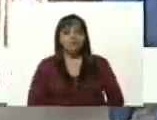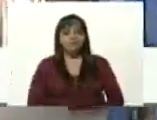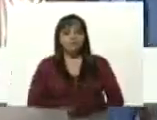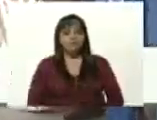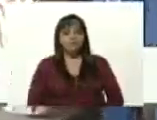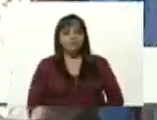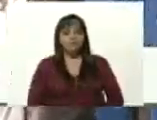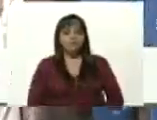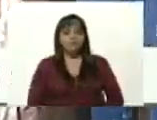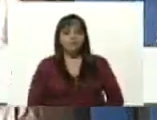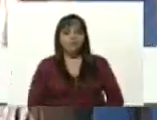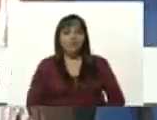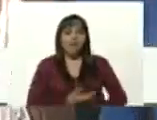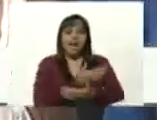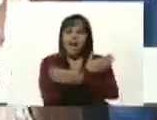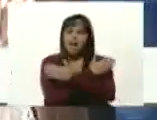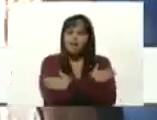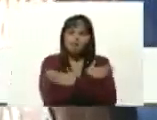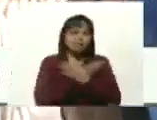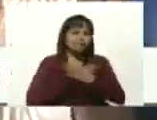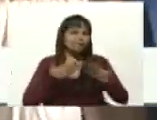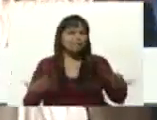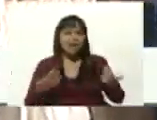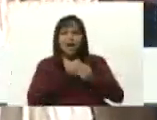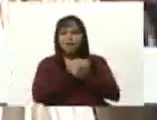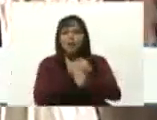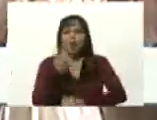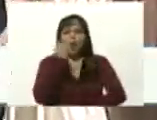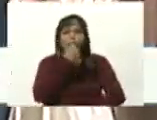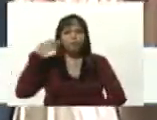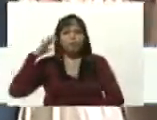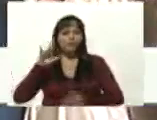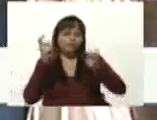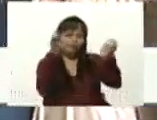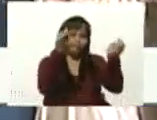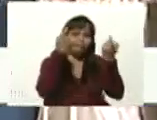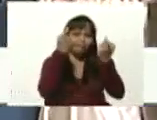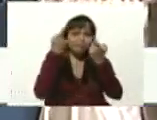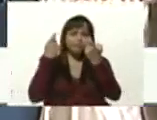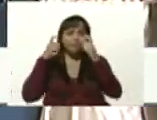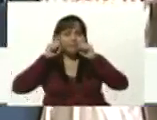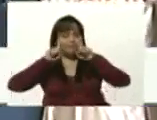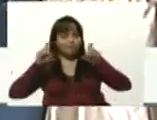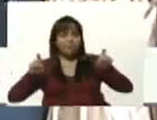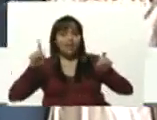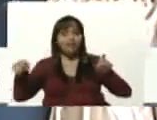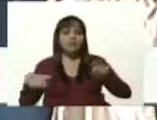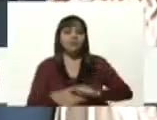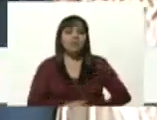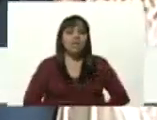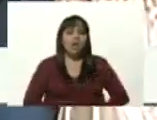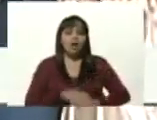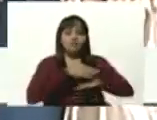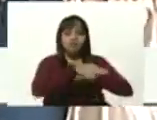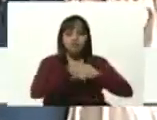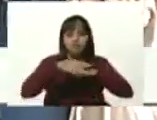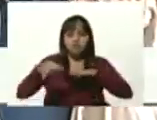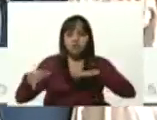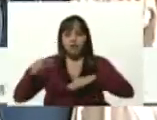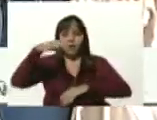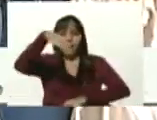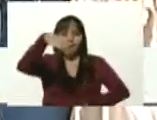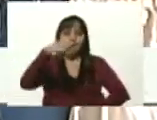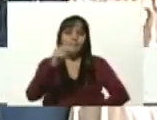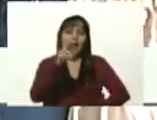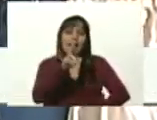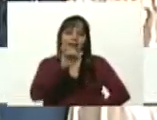Un abrazo lleno de amor, de compromiso, de formación. Estamos en el municipio de Santiago Mariño, en la